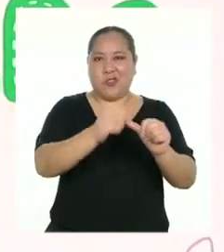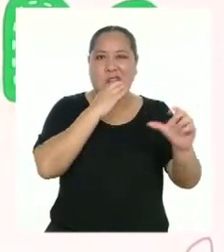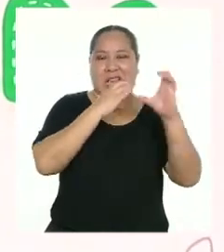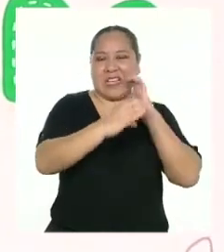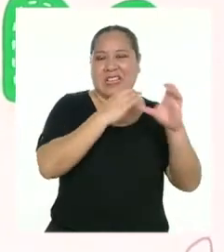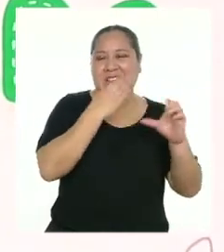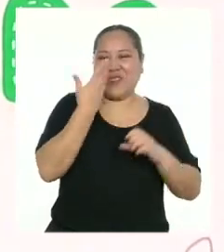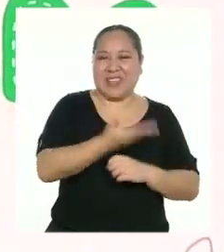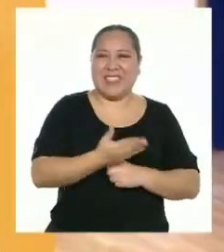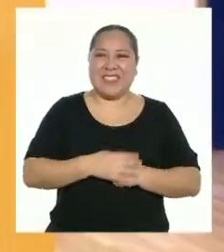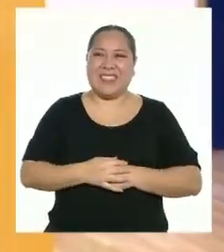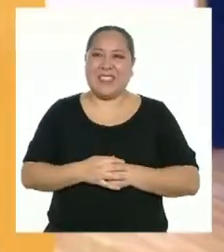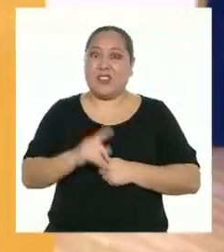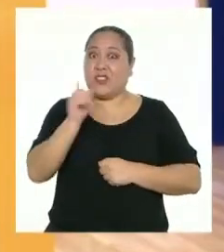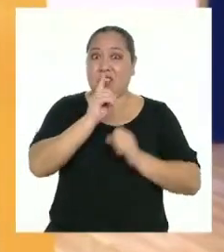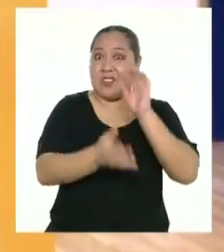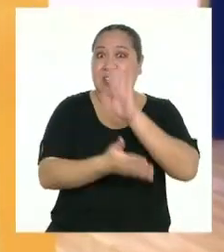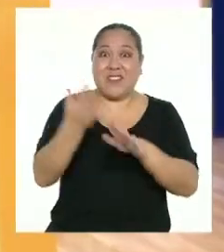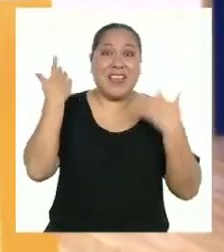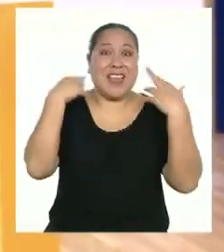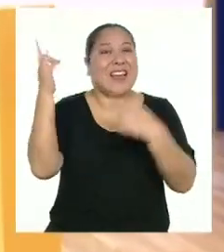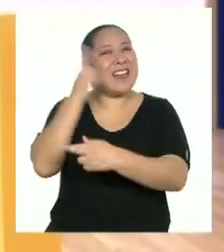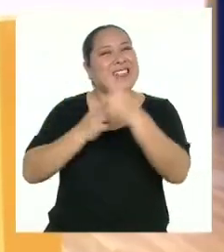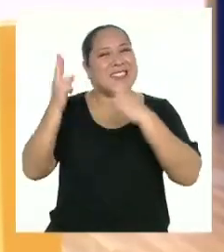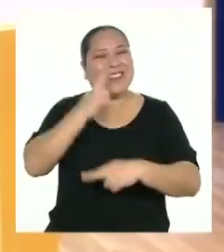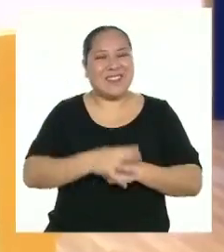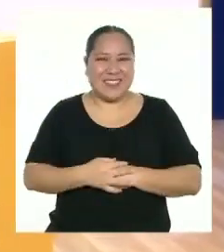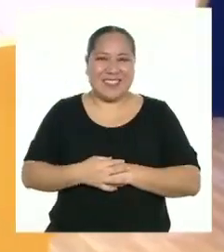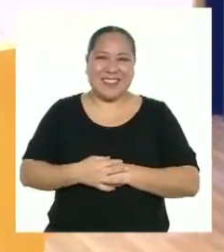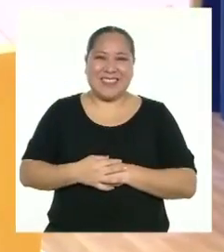comunicación. No se vayan, que ya volvemos.